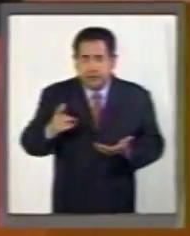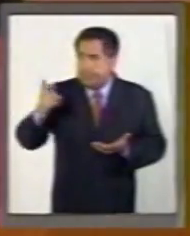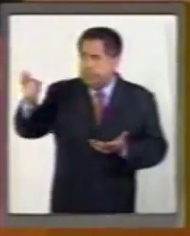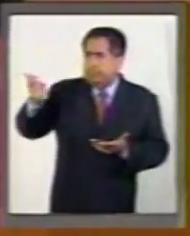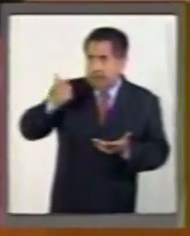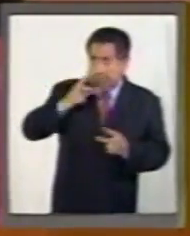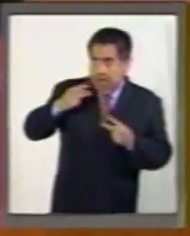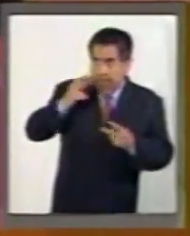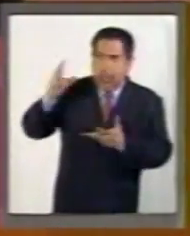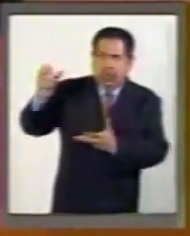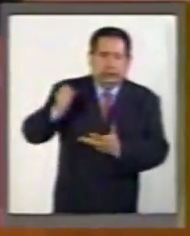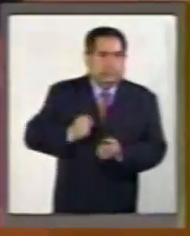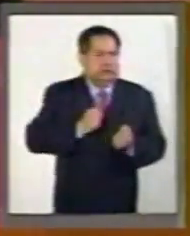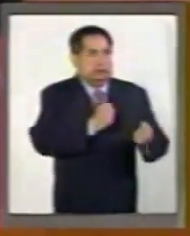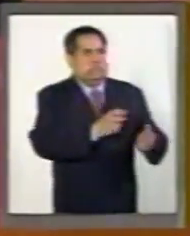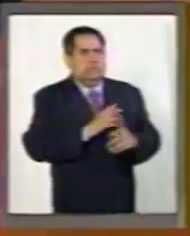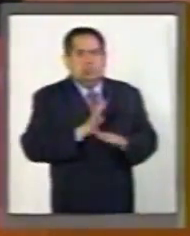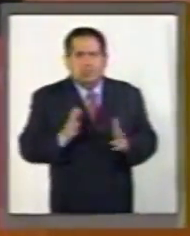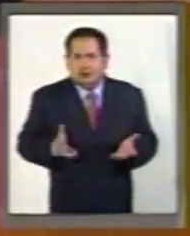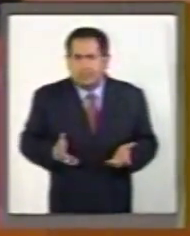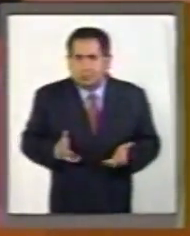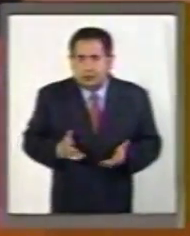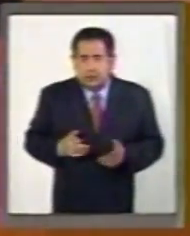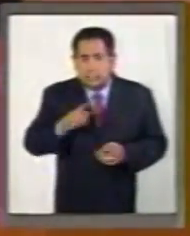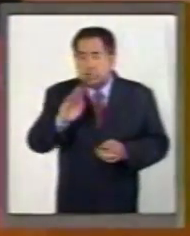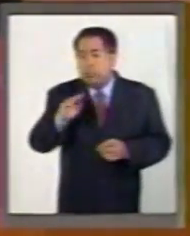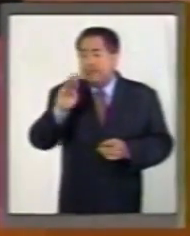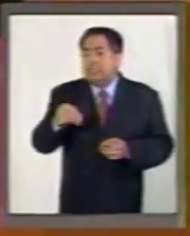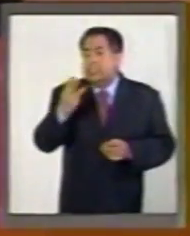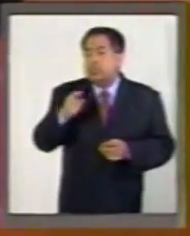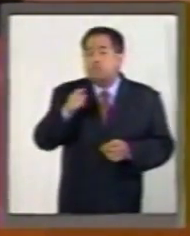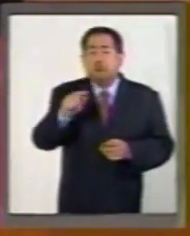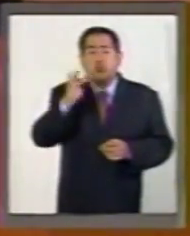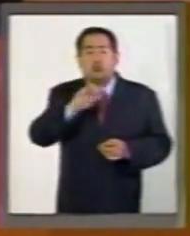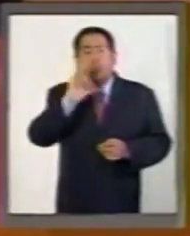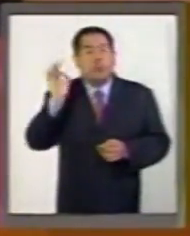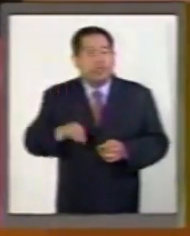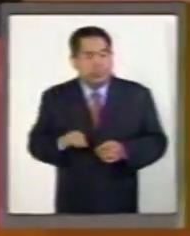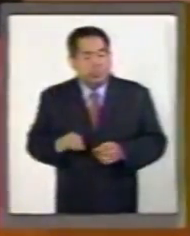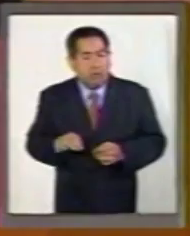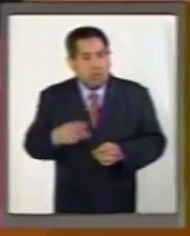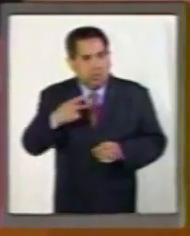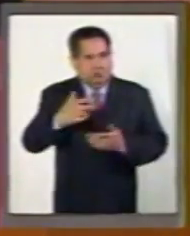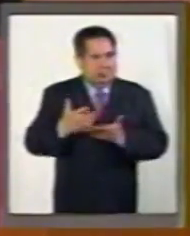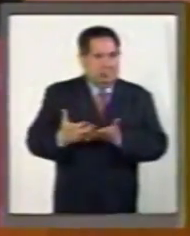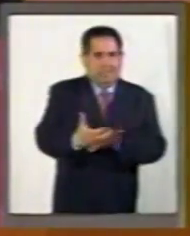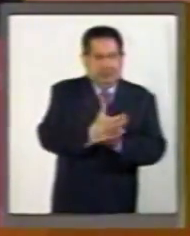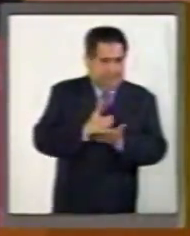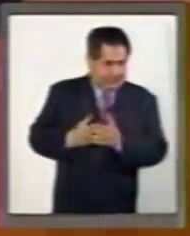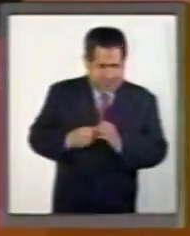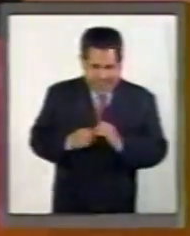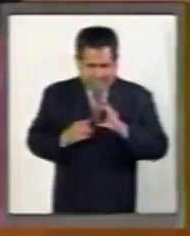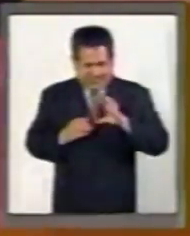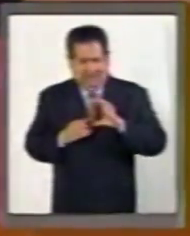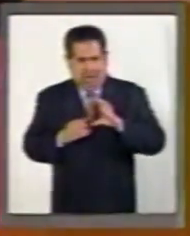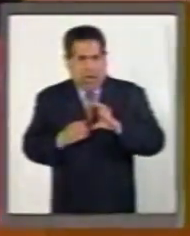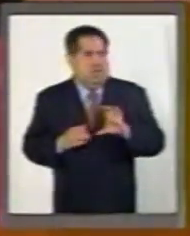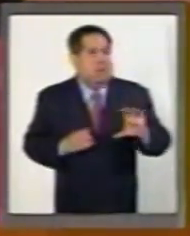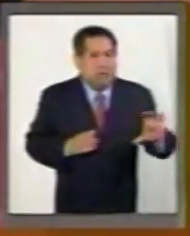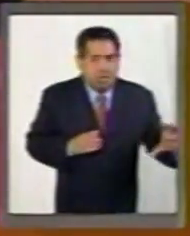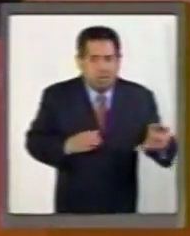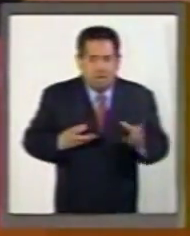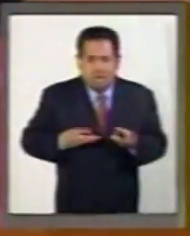garantizado y ya están comprometidas, y el 93.8% de sus ingresos totales ya